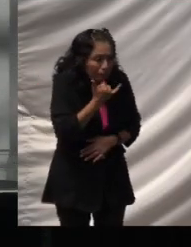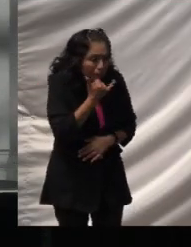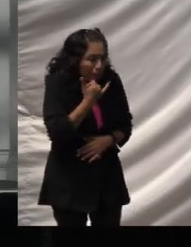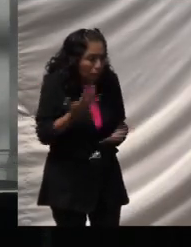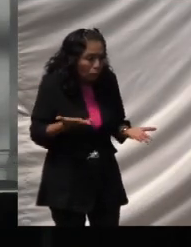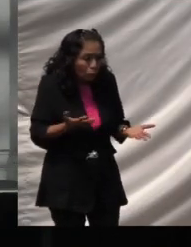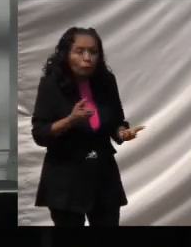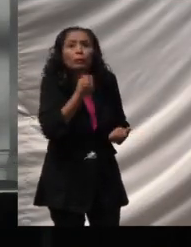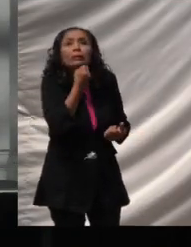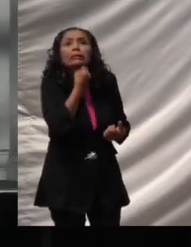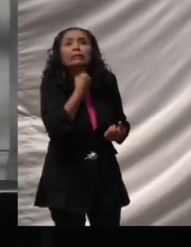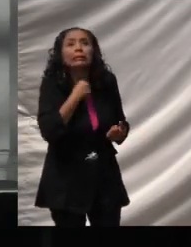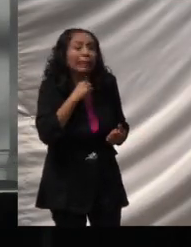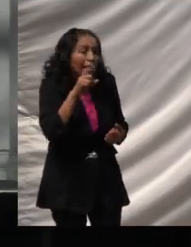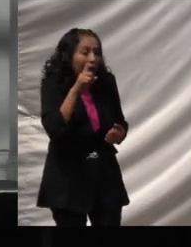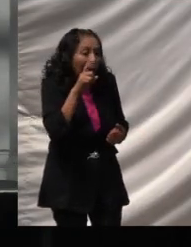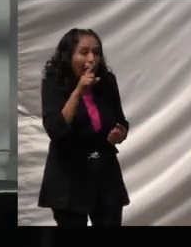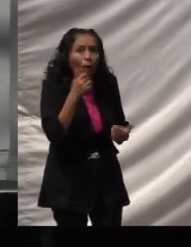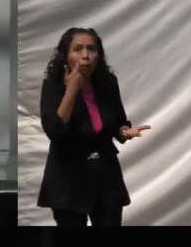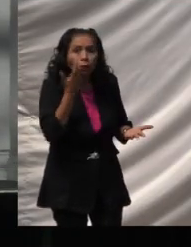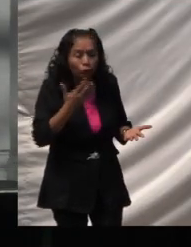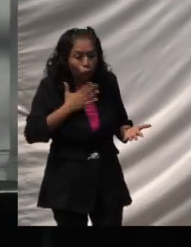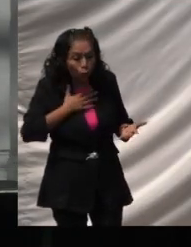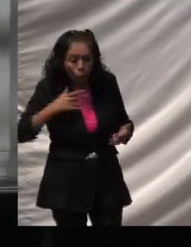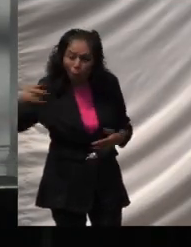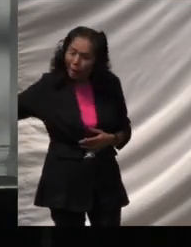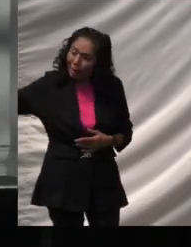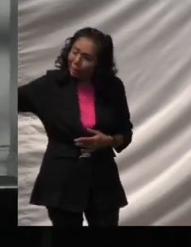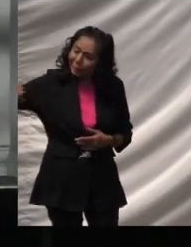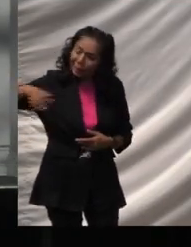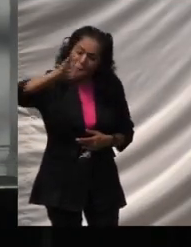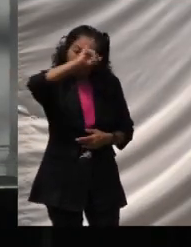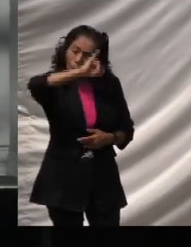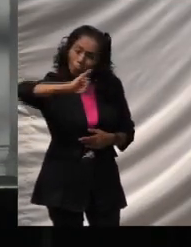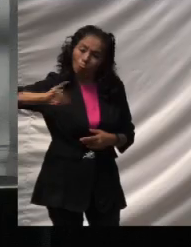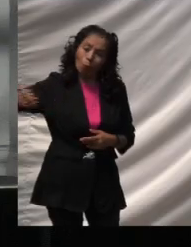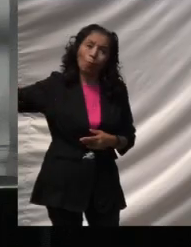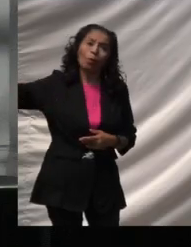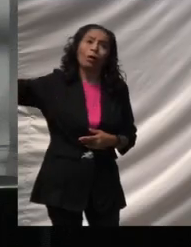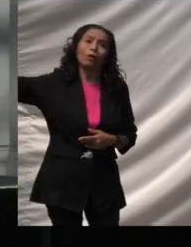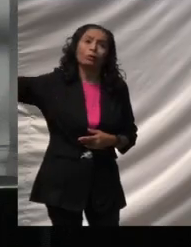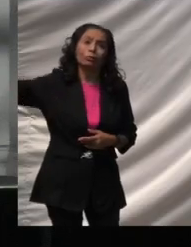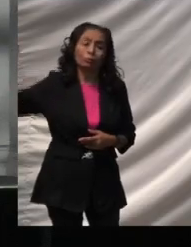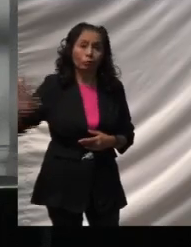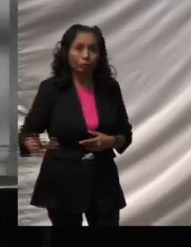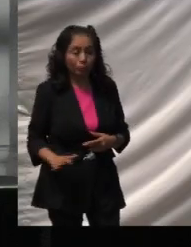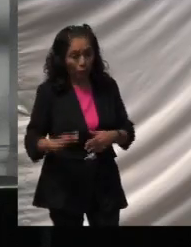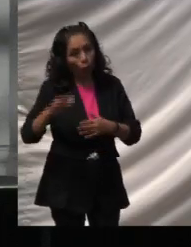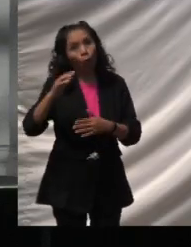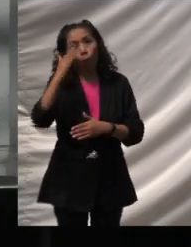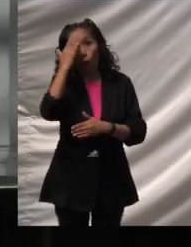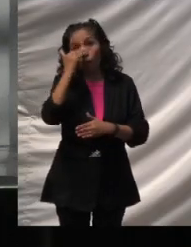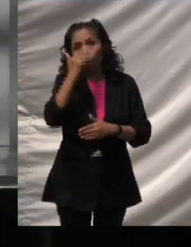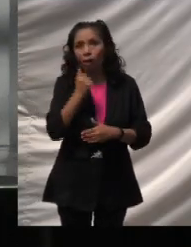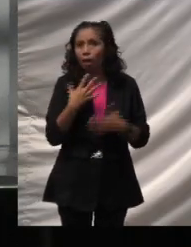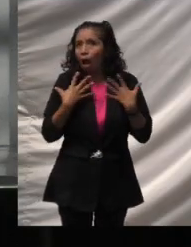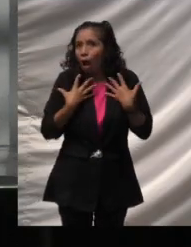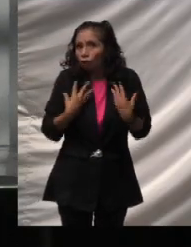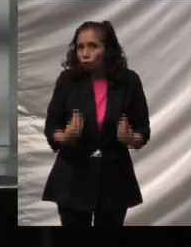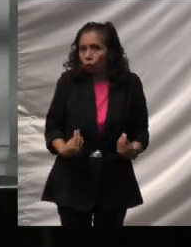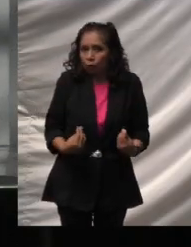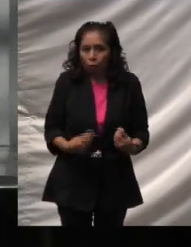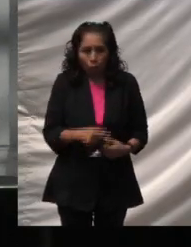agua para calmar mi sed, ya que vengo caminando desde muy lejos —dijo el maya, asustado por la